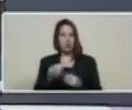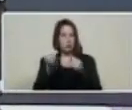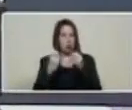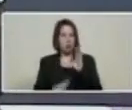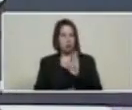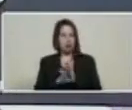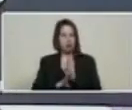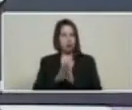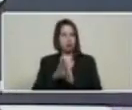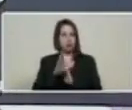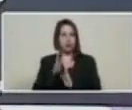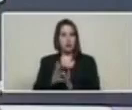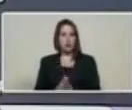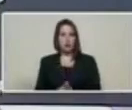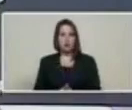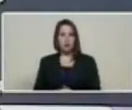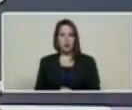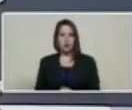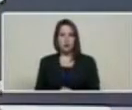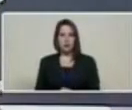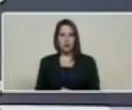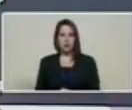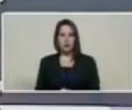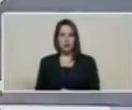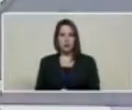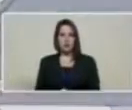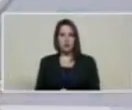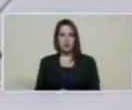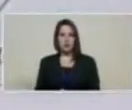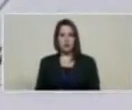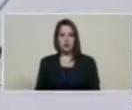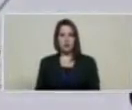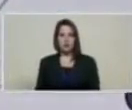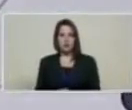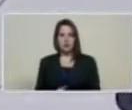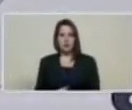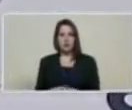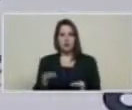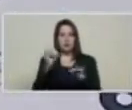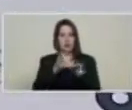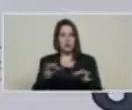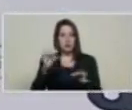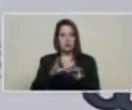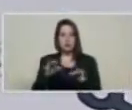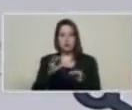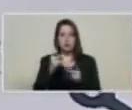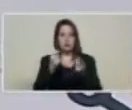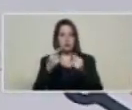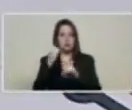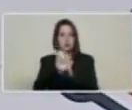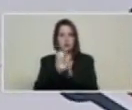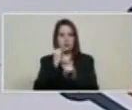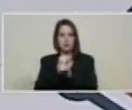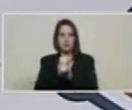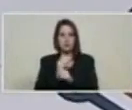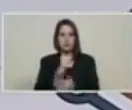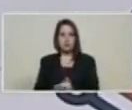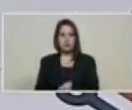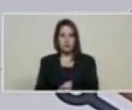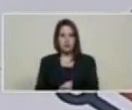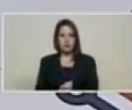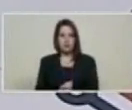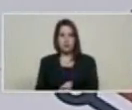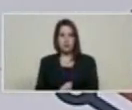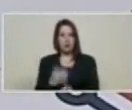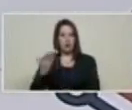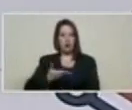de nuestro criptoactivo de nuestra moneda digital petrolera es muy importante conocer